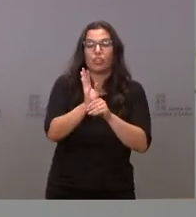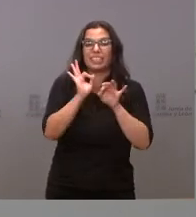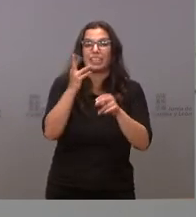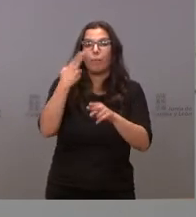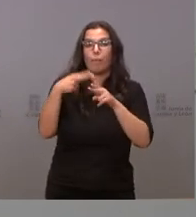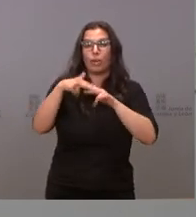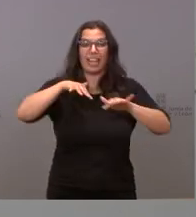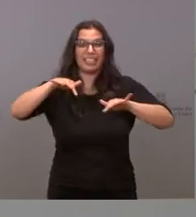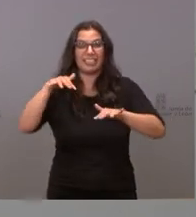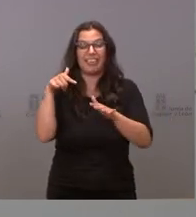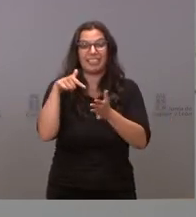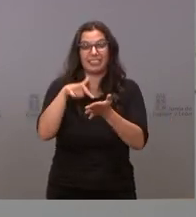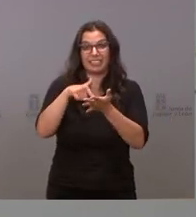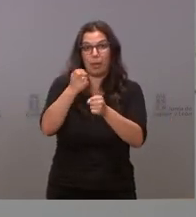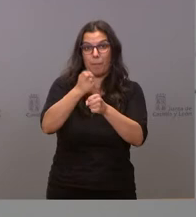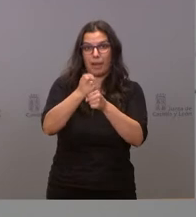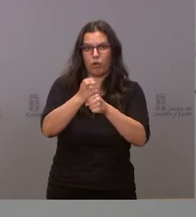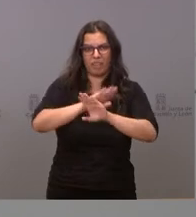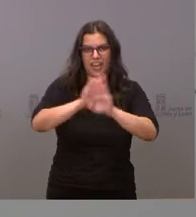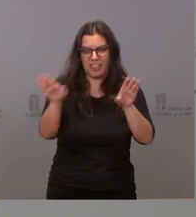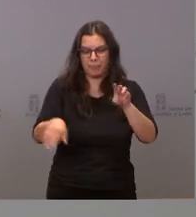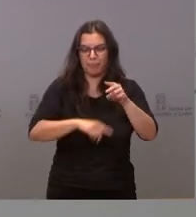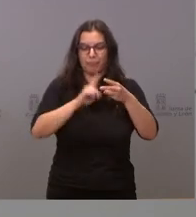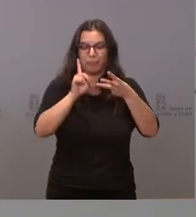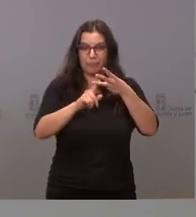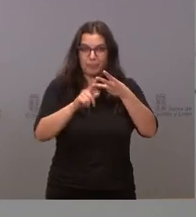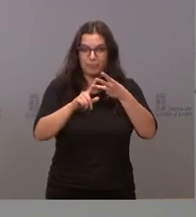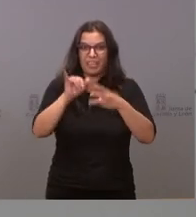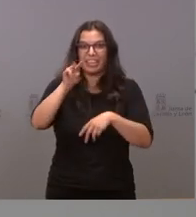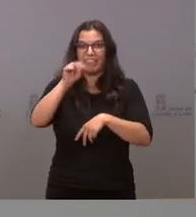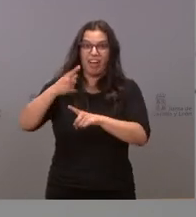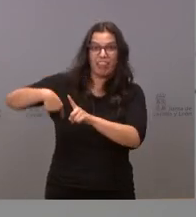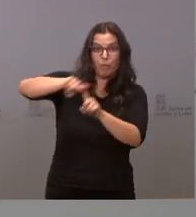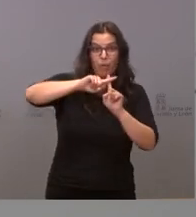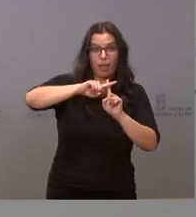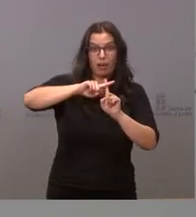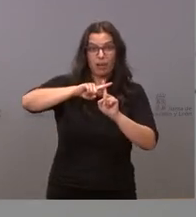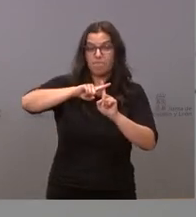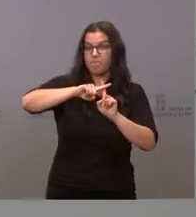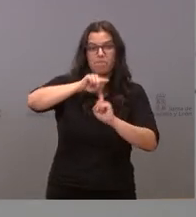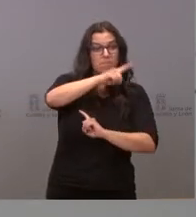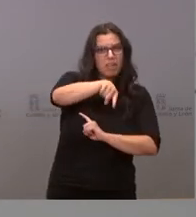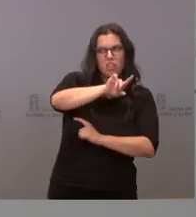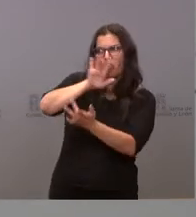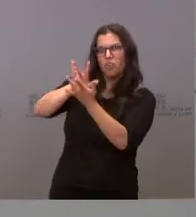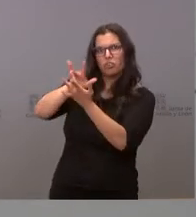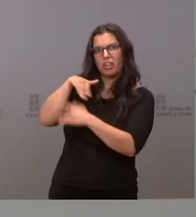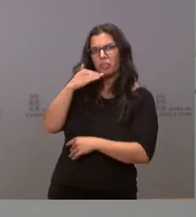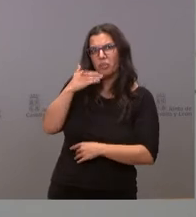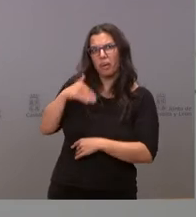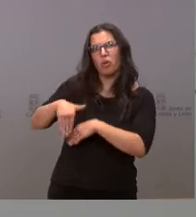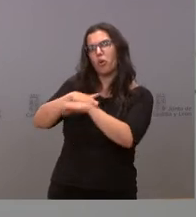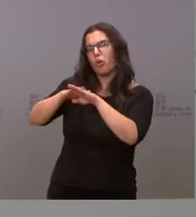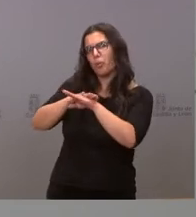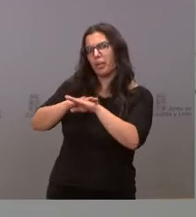activas de empleo. Nada. Devolución del IVA. No se han puesto en contacto con el Gobierno